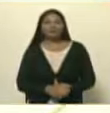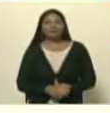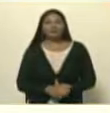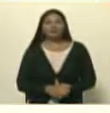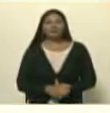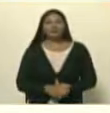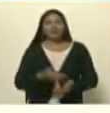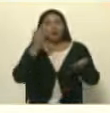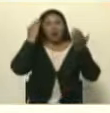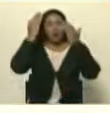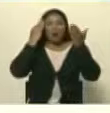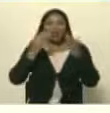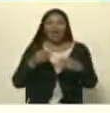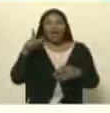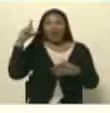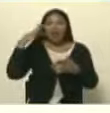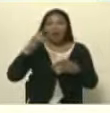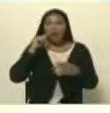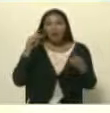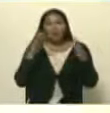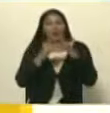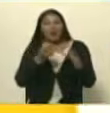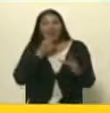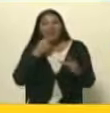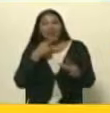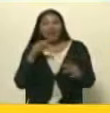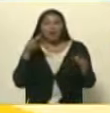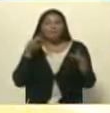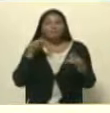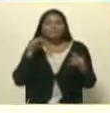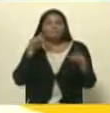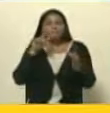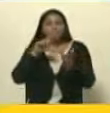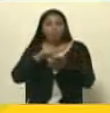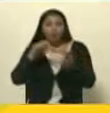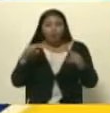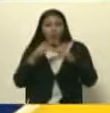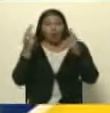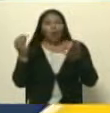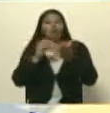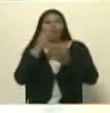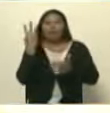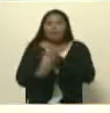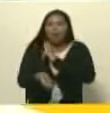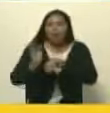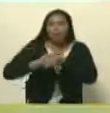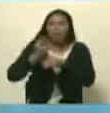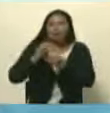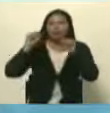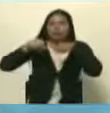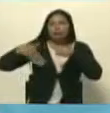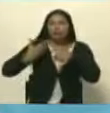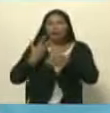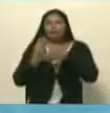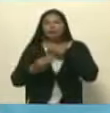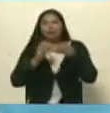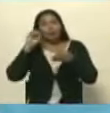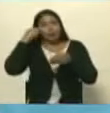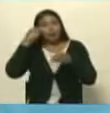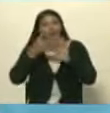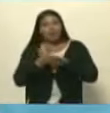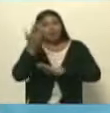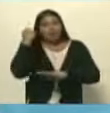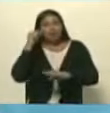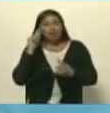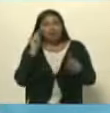Hola, Laudelina, a toda esa gente bonita que está en sintonía de nuestro punto de encuentro. así es, hoy me volví a escapar porque es que vale la pena. Recordemos que desde